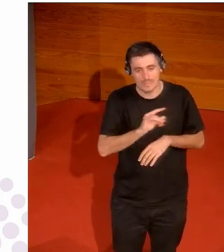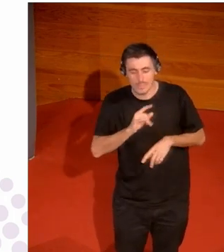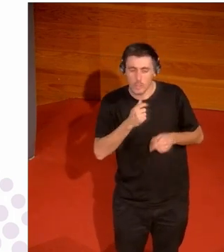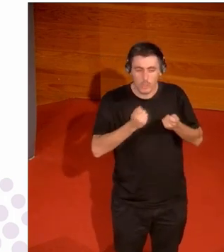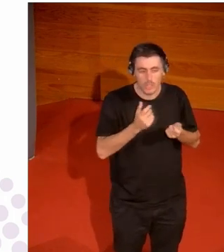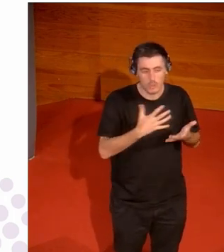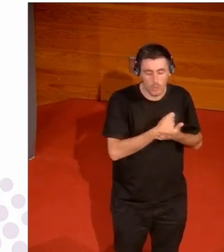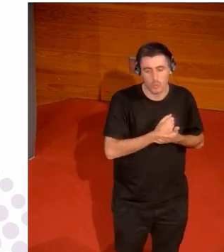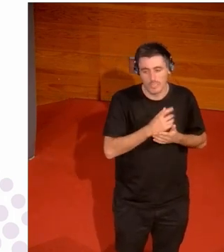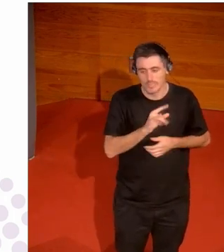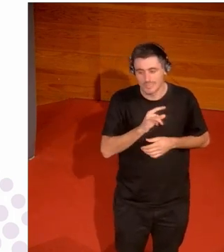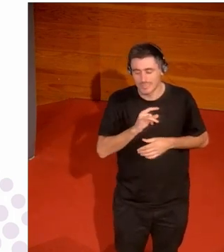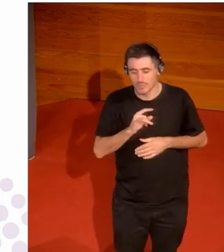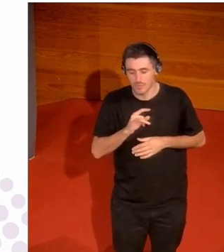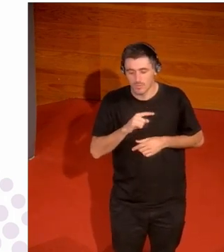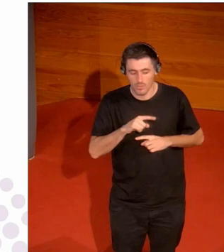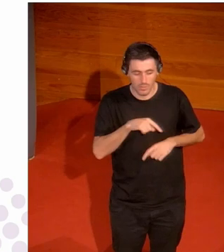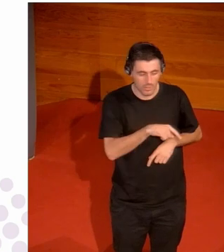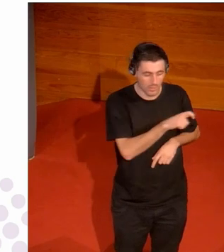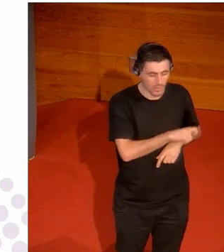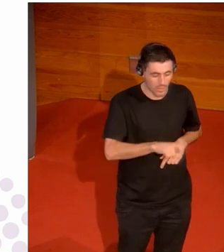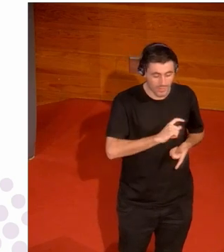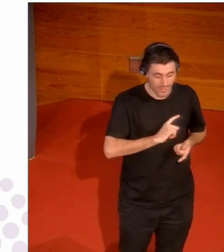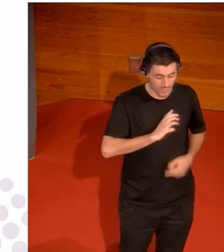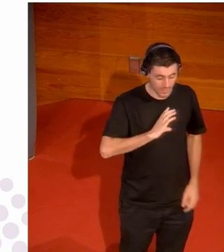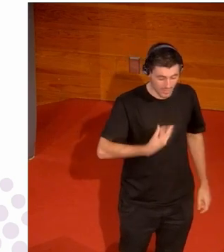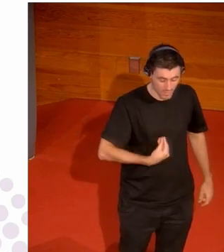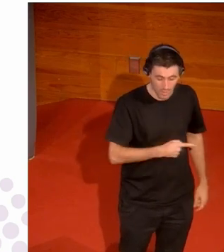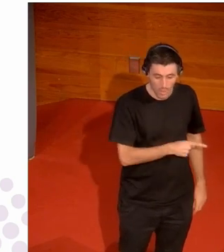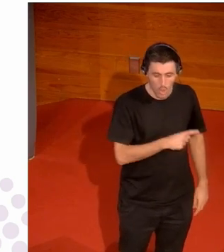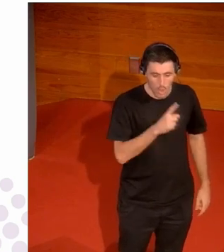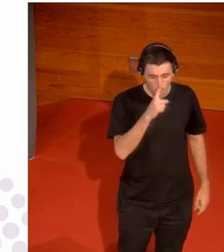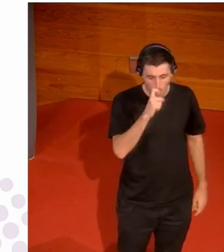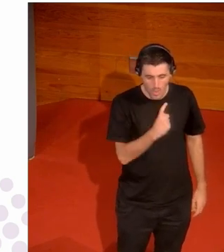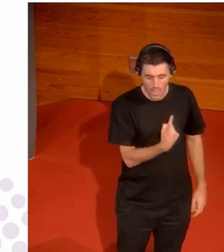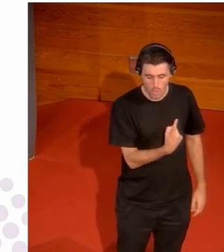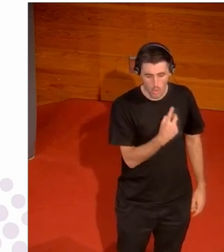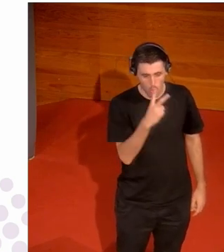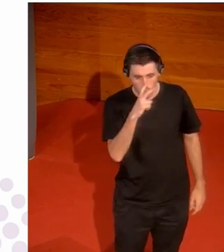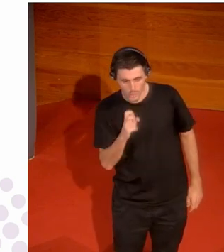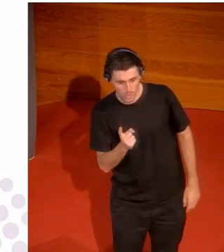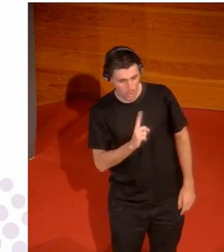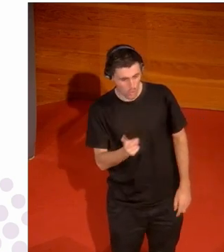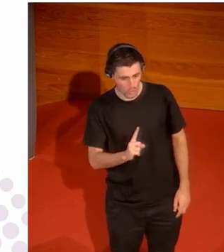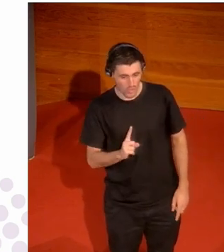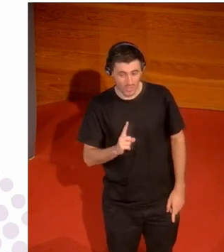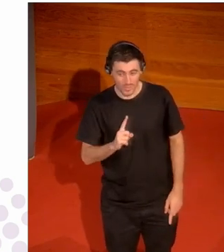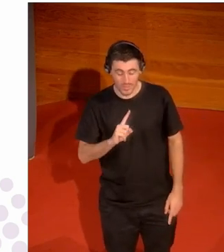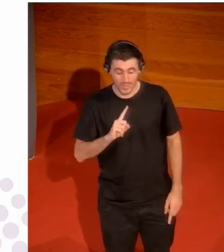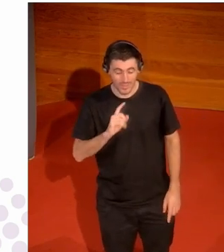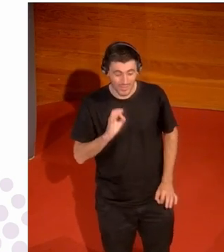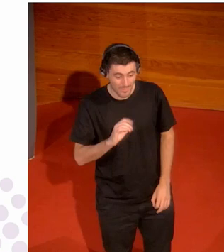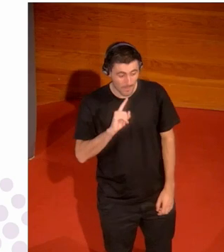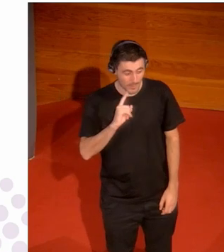toda esta gente que ha pasado esta transición no es cuestión de un año ni de dos es que son primero darte cuenta de que tú has nacido